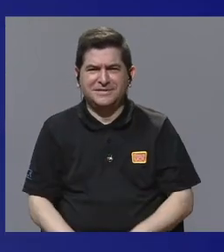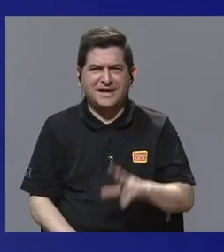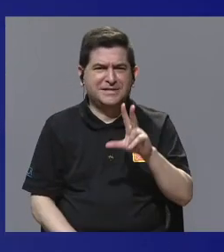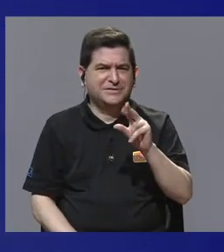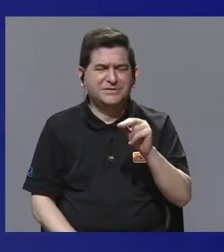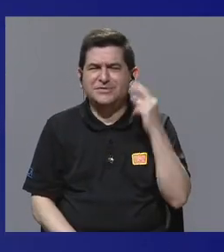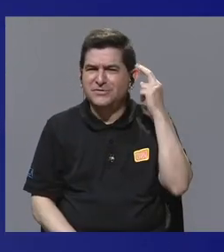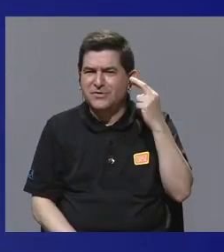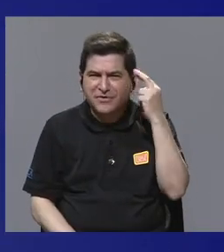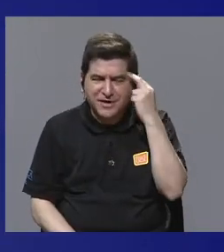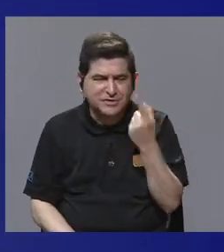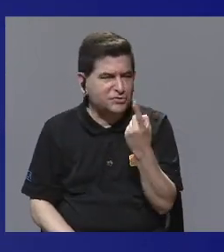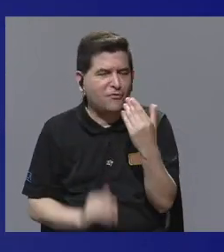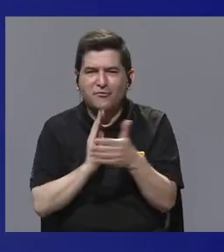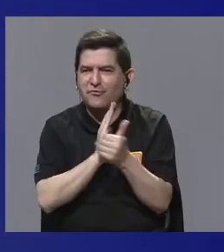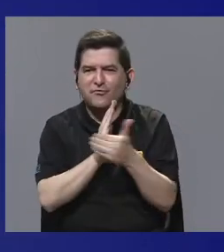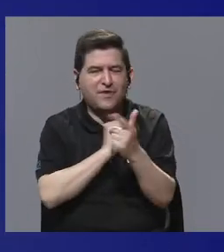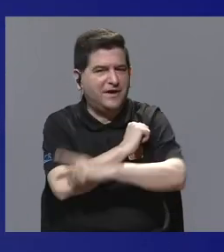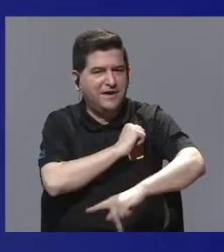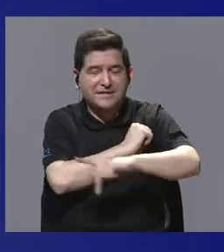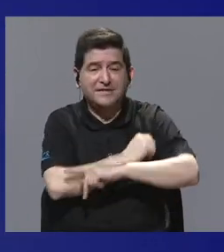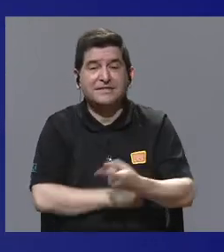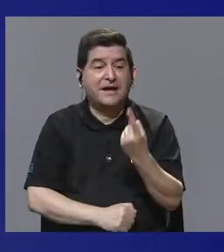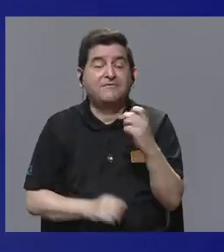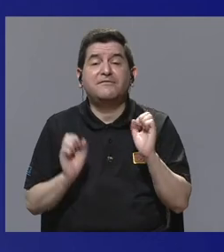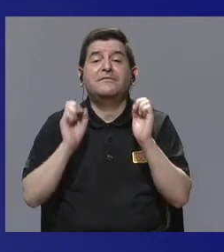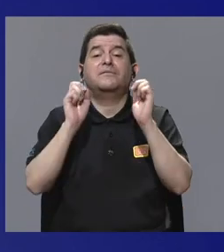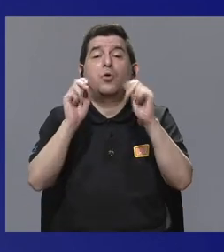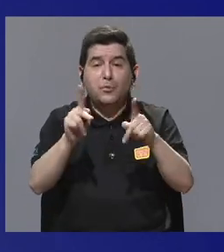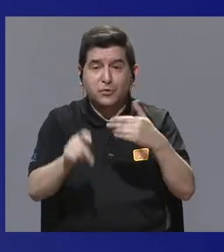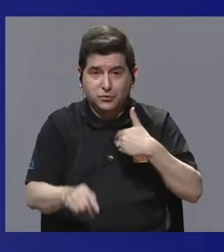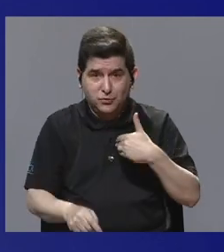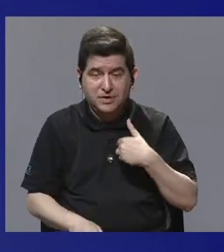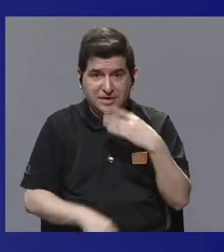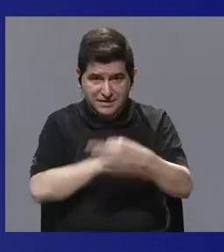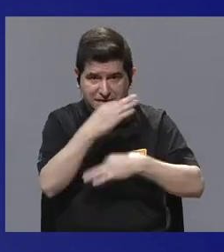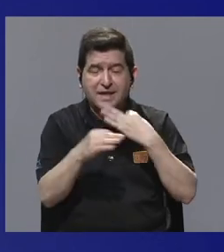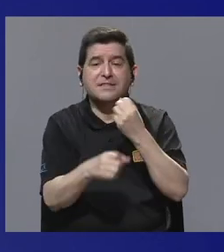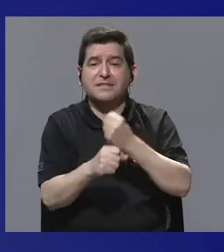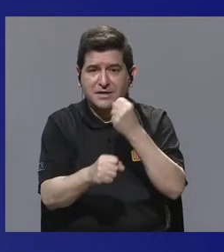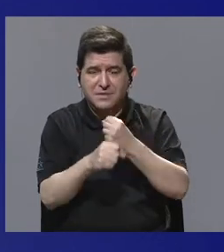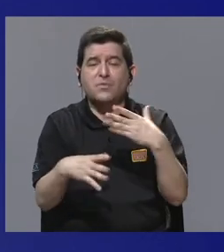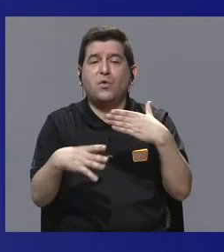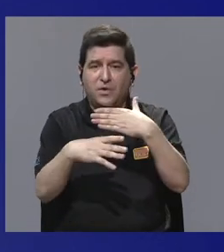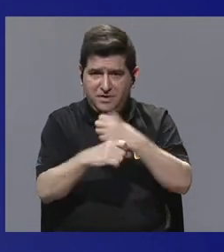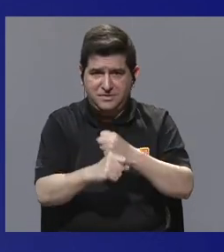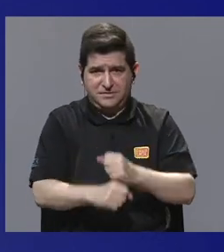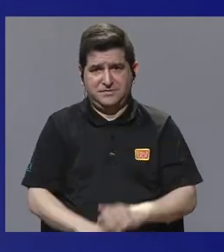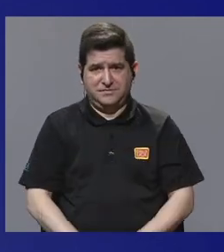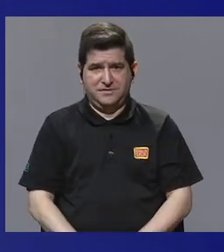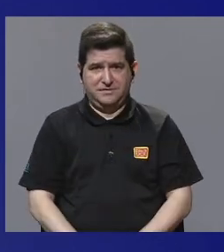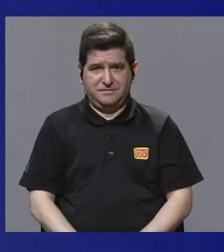forma no es por la falta de talento en el país, sino por la falta de oportunidades de hacer este tipo de productos.